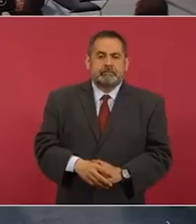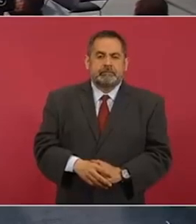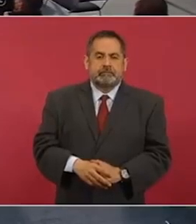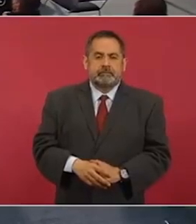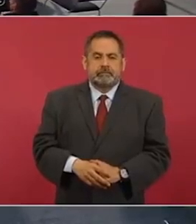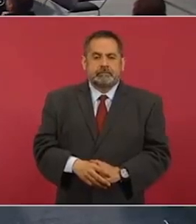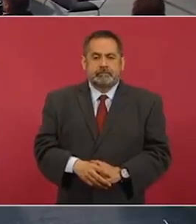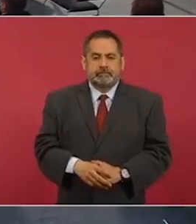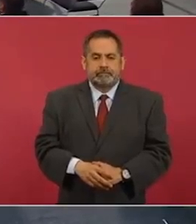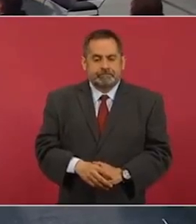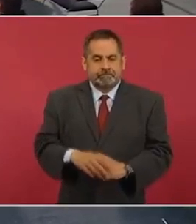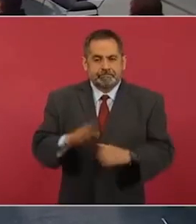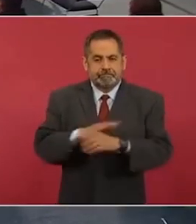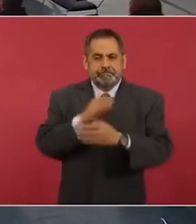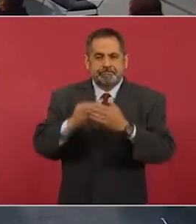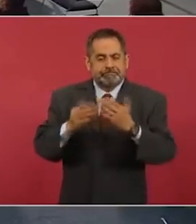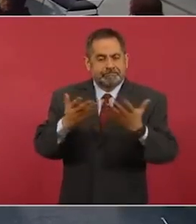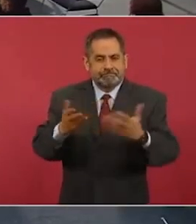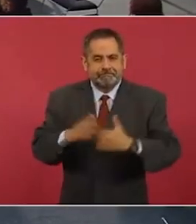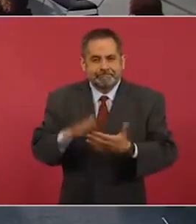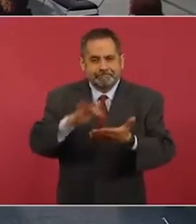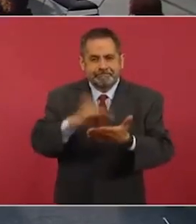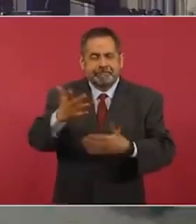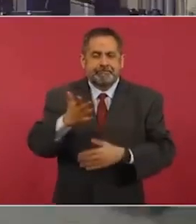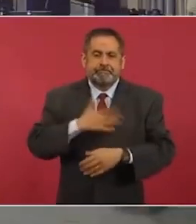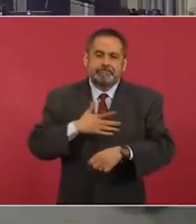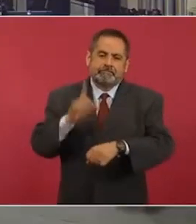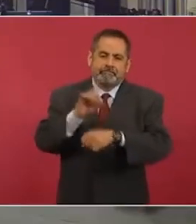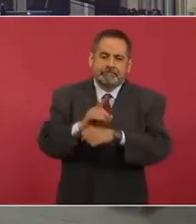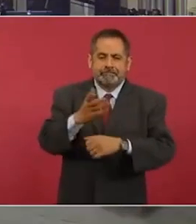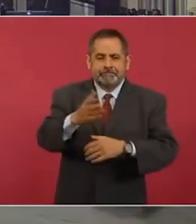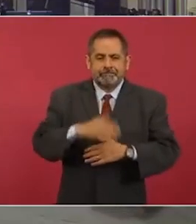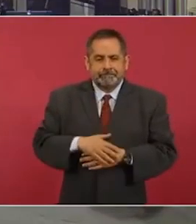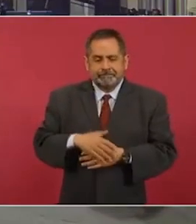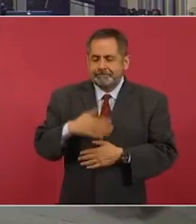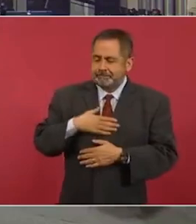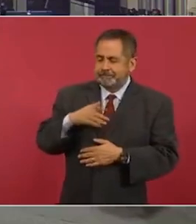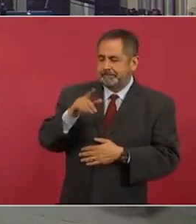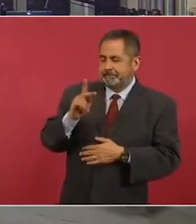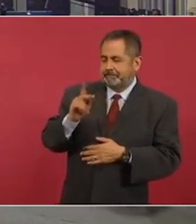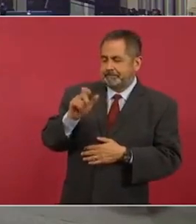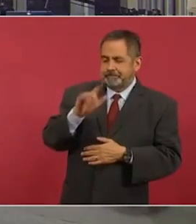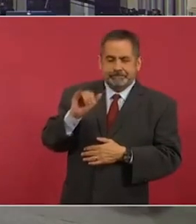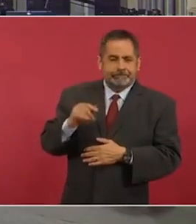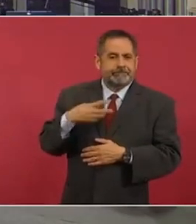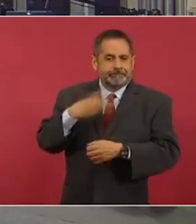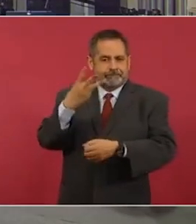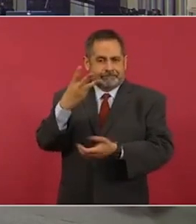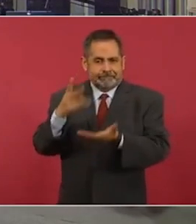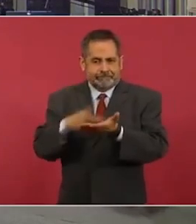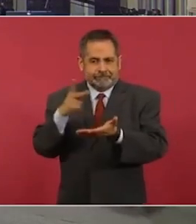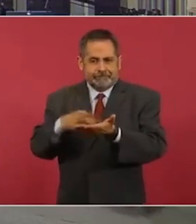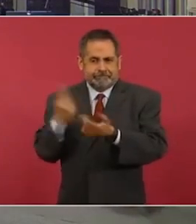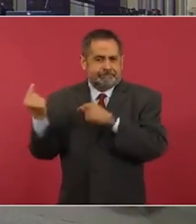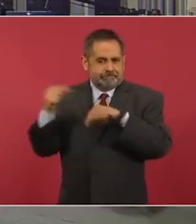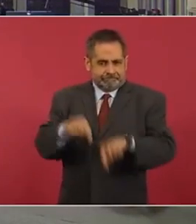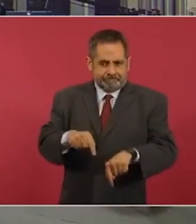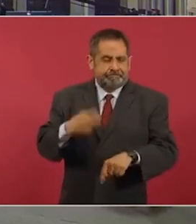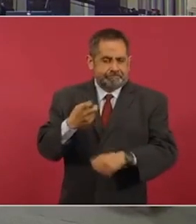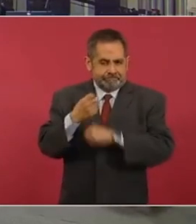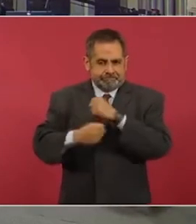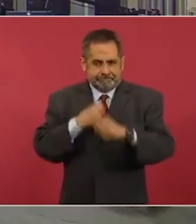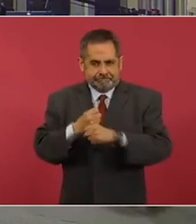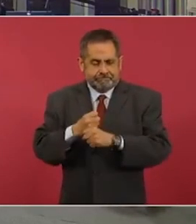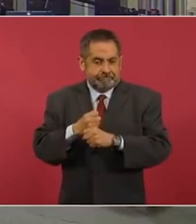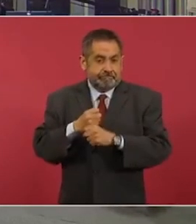Por fin, presidente, menos mal. Gracias, buenos días. Soy Alberto Pelaez. Es la tercera vez que vengo en este año a este